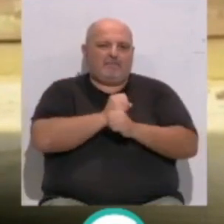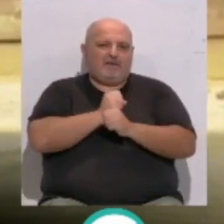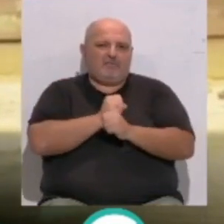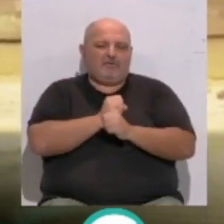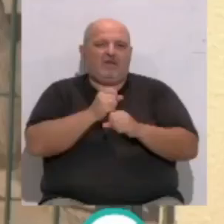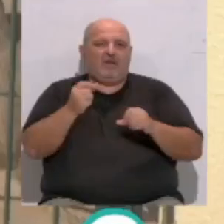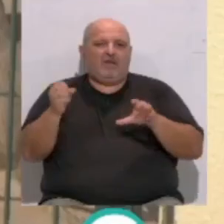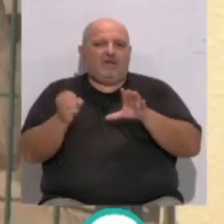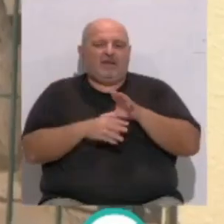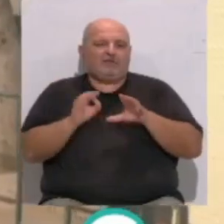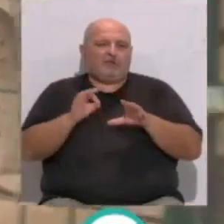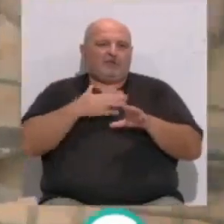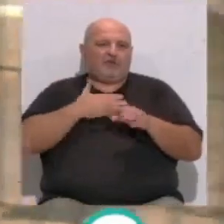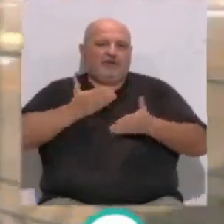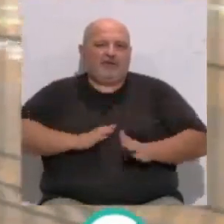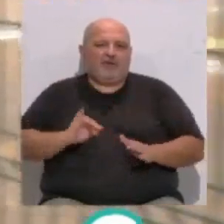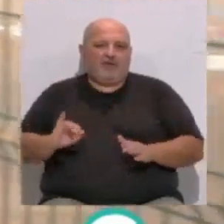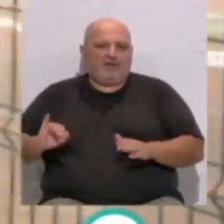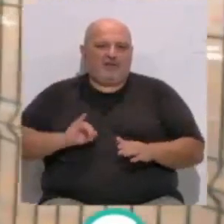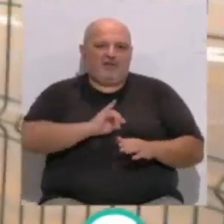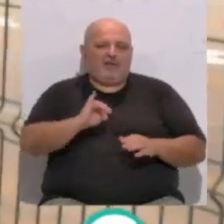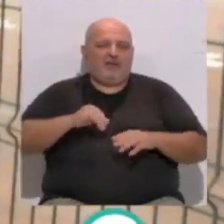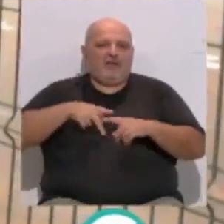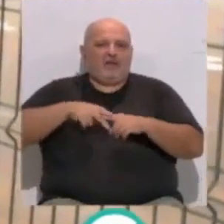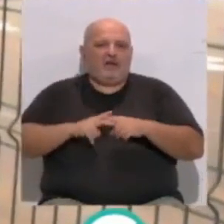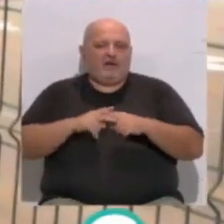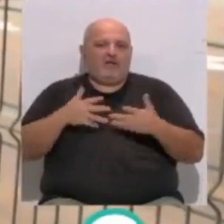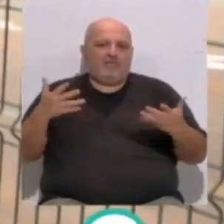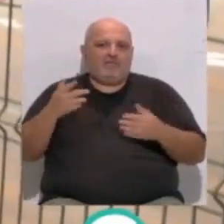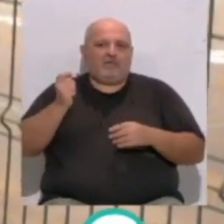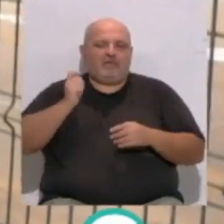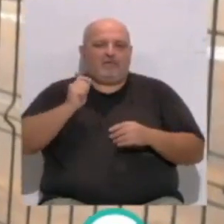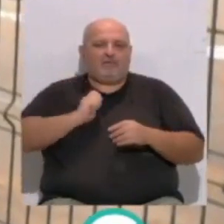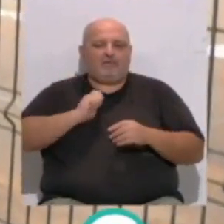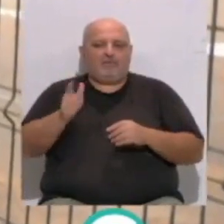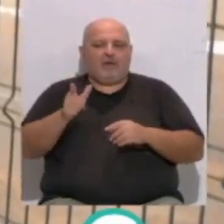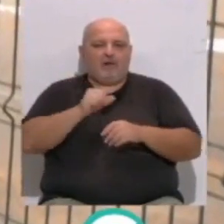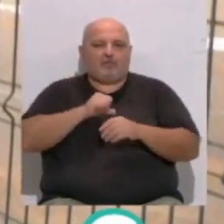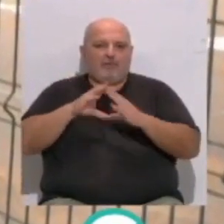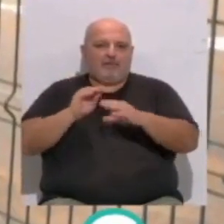y los ingresos de las familias con hijos a través de herramientas como las rentas autonómicas.